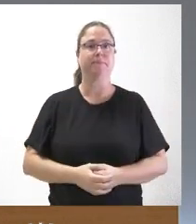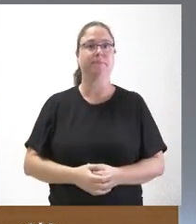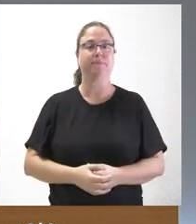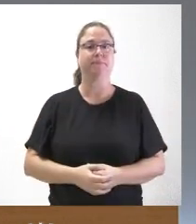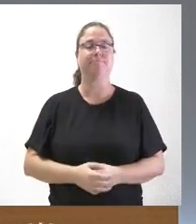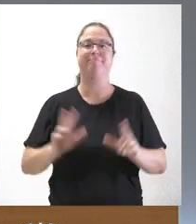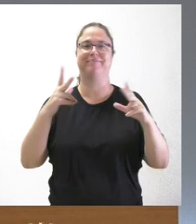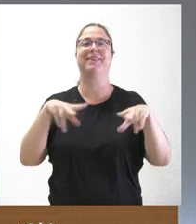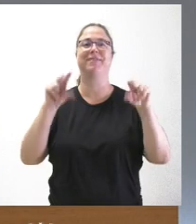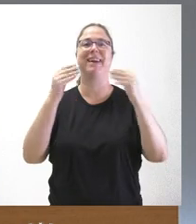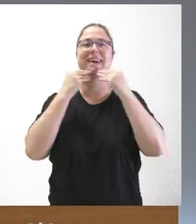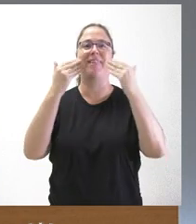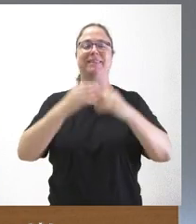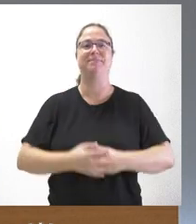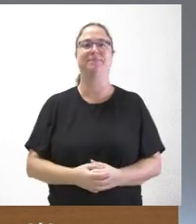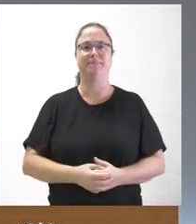Terminamos aquí. Gracias.